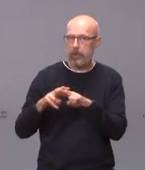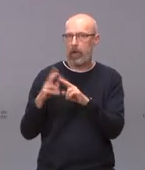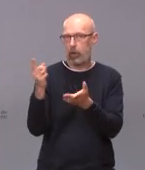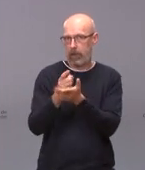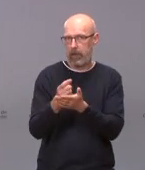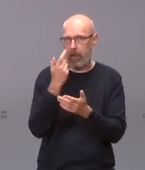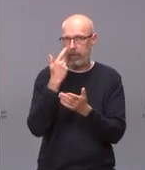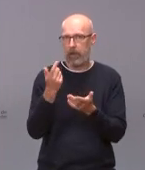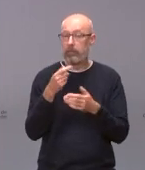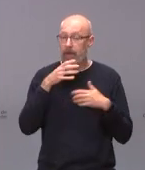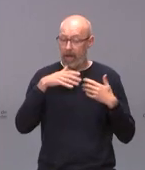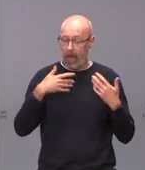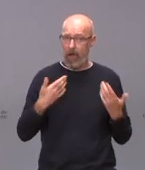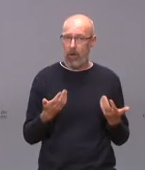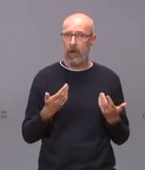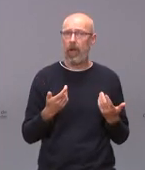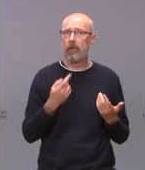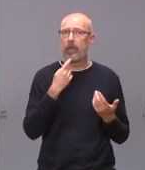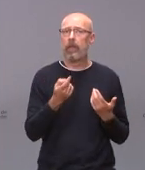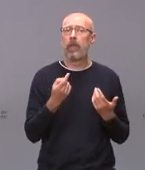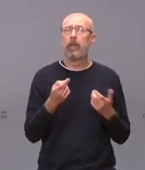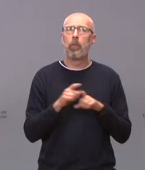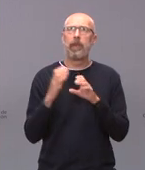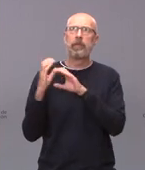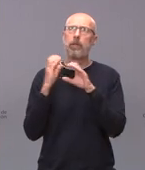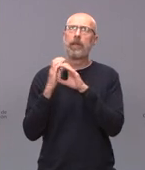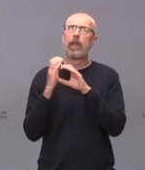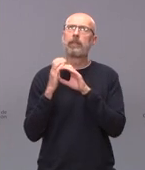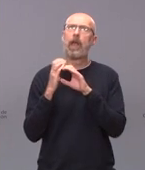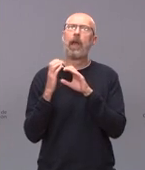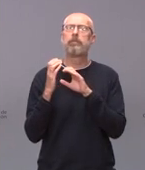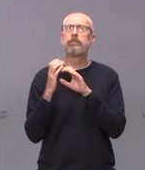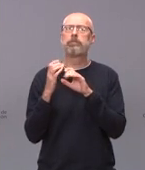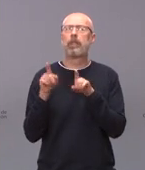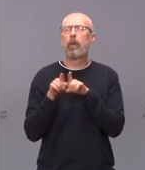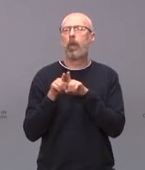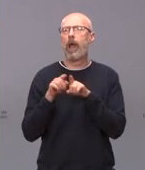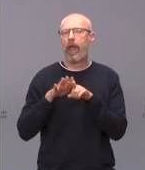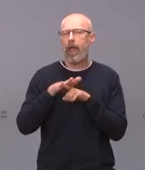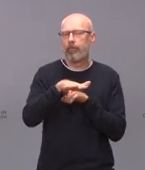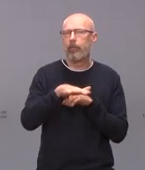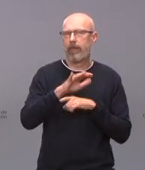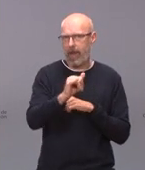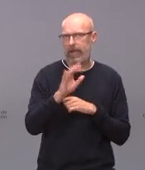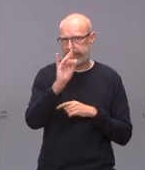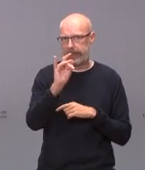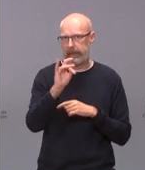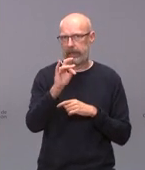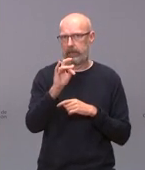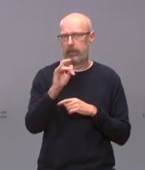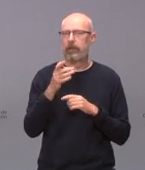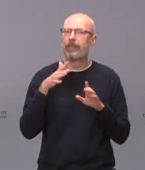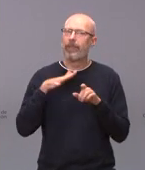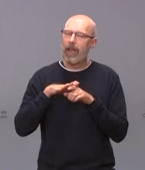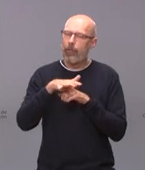momento no se puede decir que no haya habido un efecto de semana santa lo que sí que ha habido ha sido un buen control